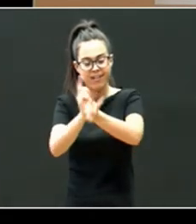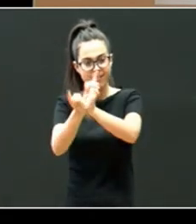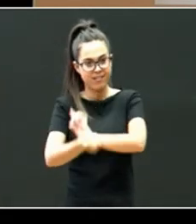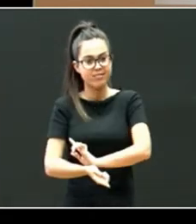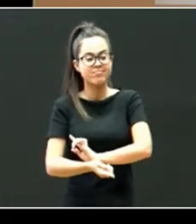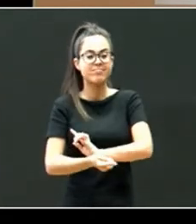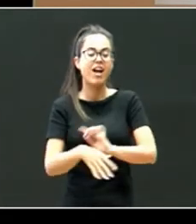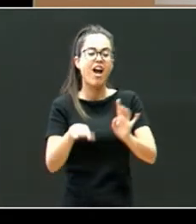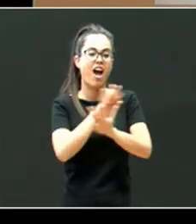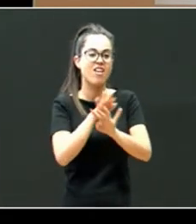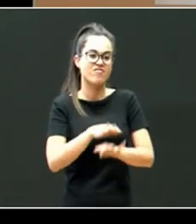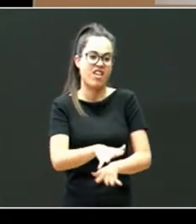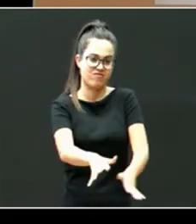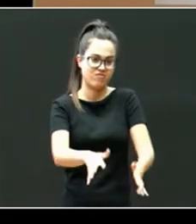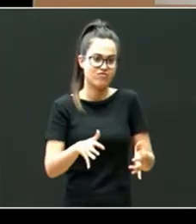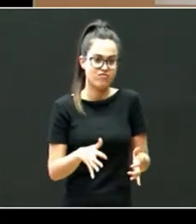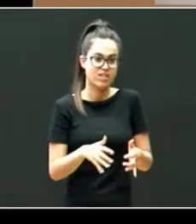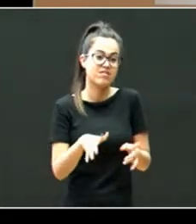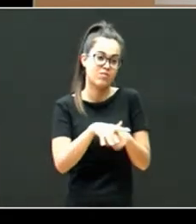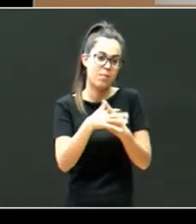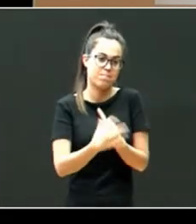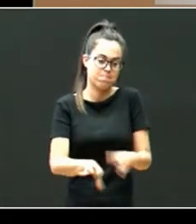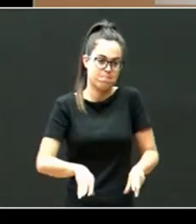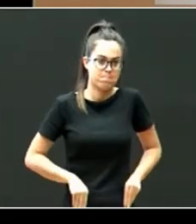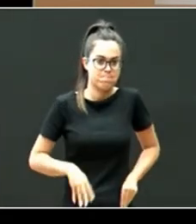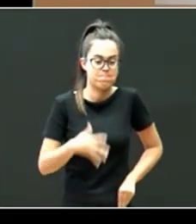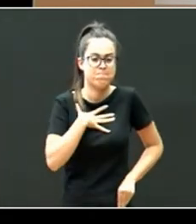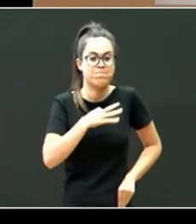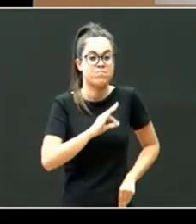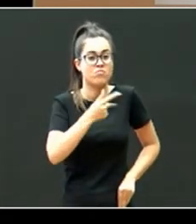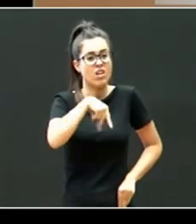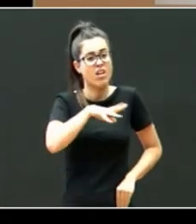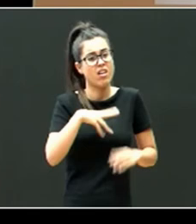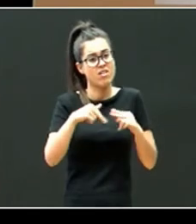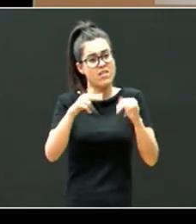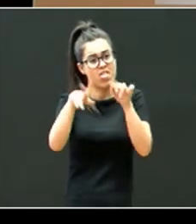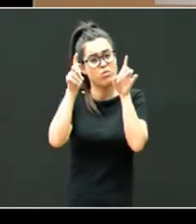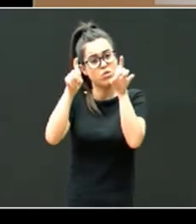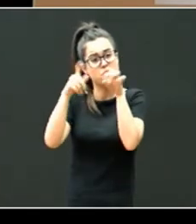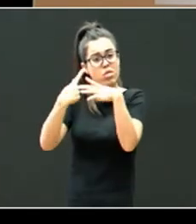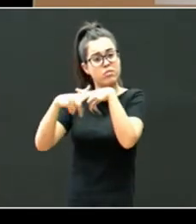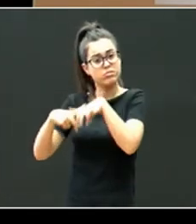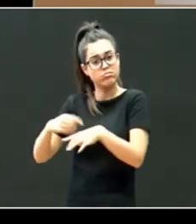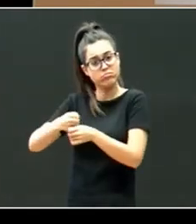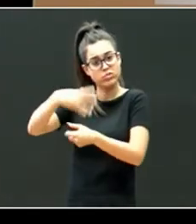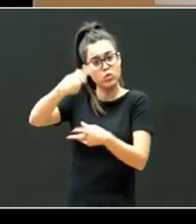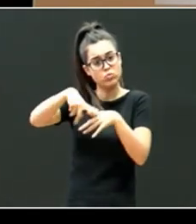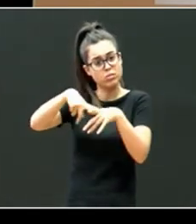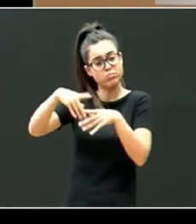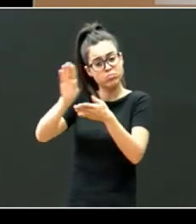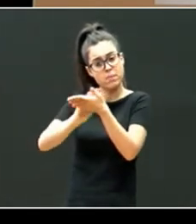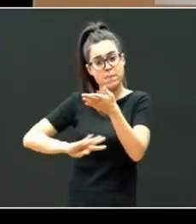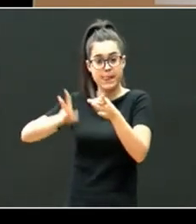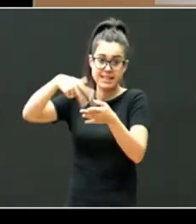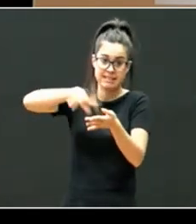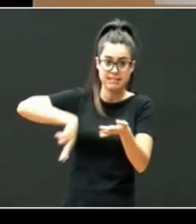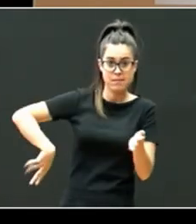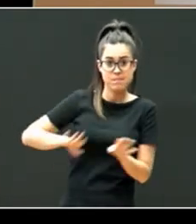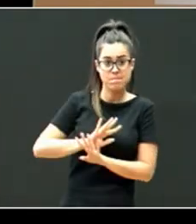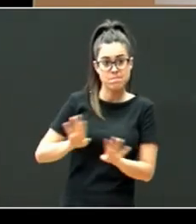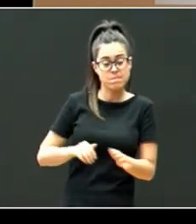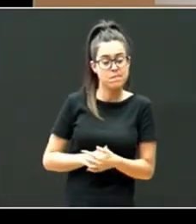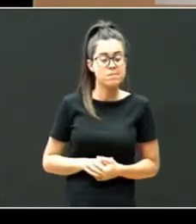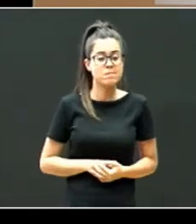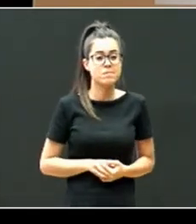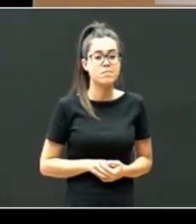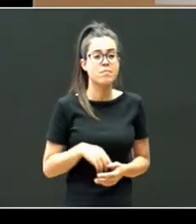es la resiliencia ahí tenéis algunos desafíos mayores a nivel educativo que os pongo algunas cosas que me parecen importantes las leéis y aquí también